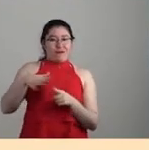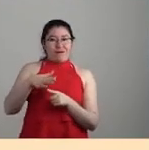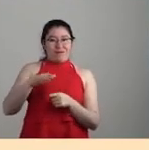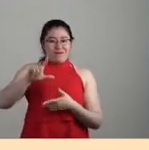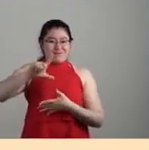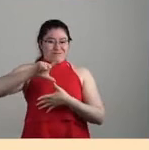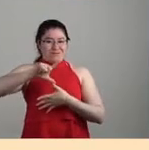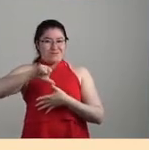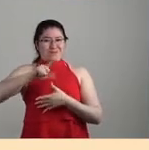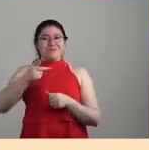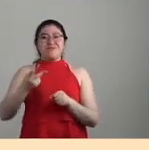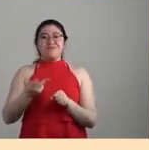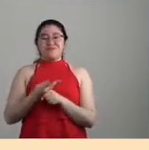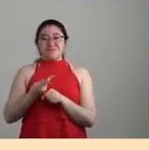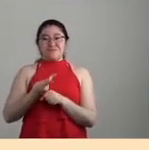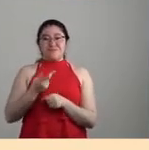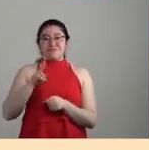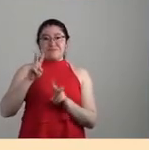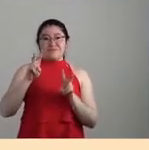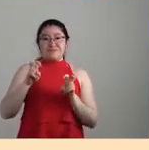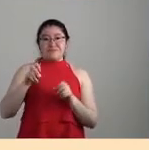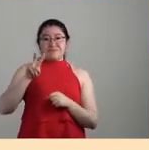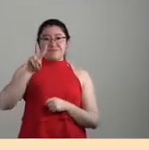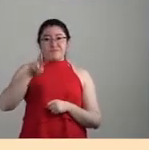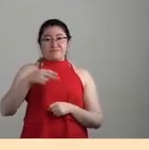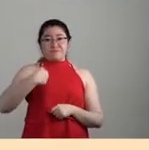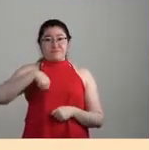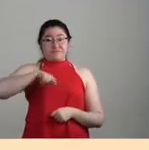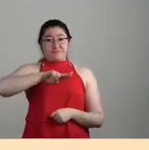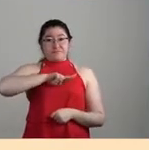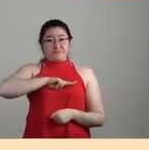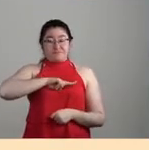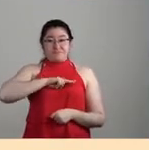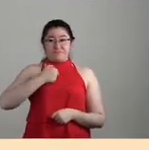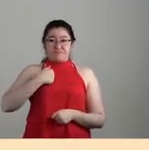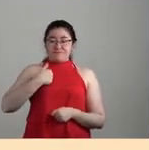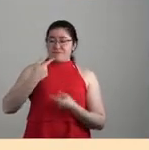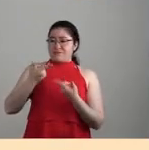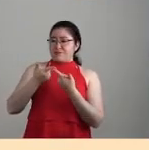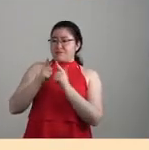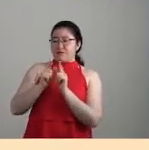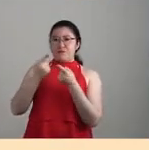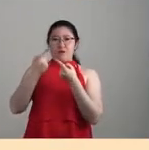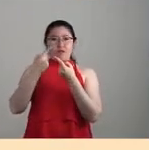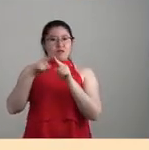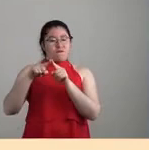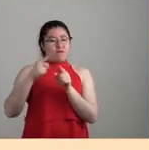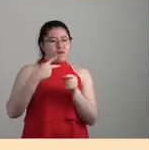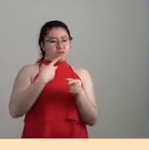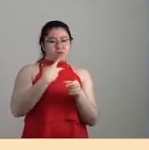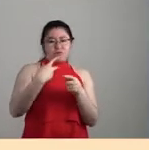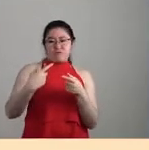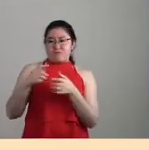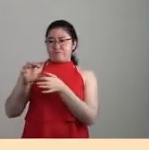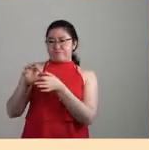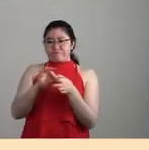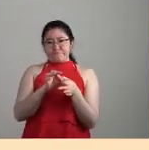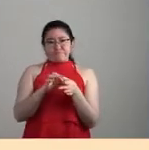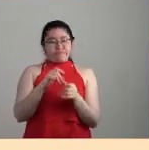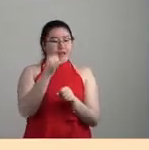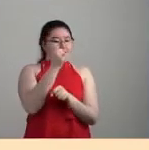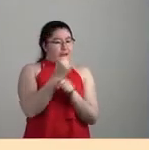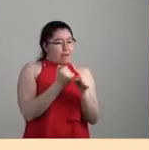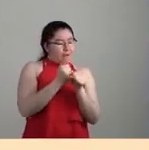digamos ha sido pues un tema que nos ha convocado a muchos colectivos, esfuerzos de investigadores,